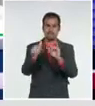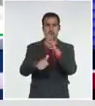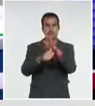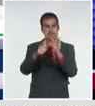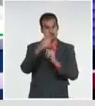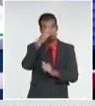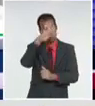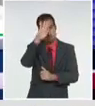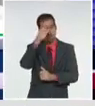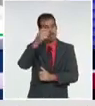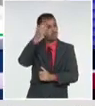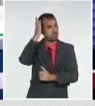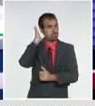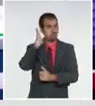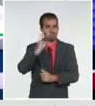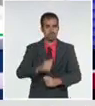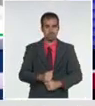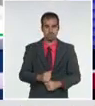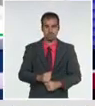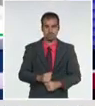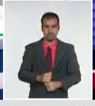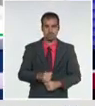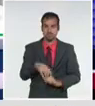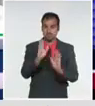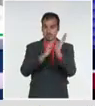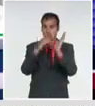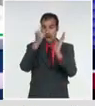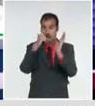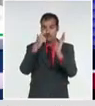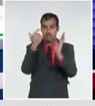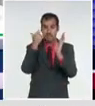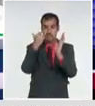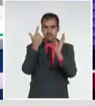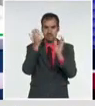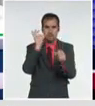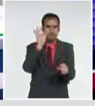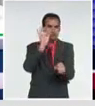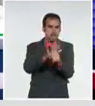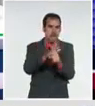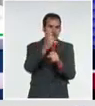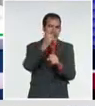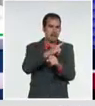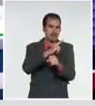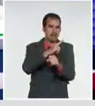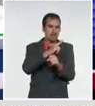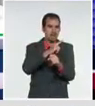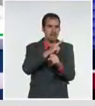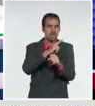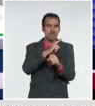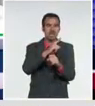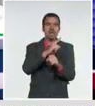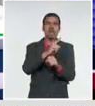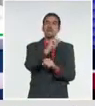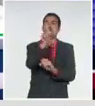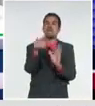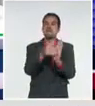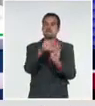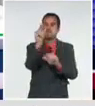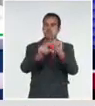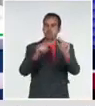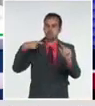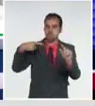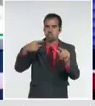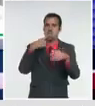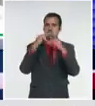porque este mes de abril no baja desde que inició de las mil personas que a